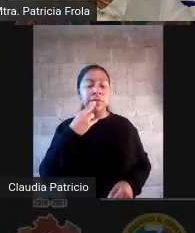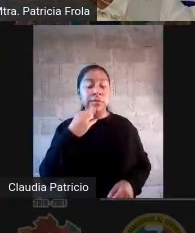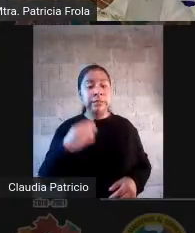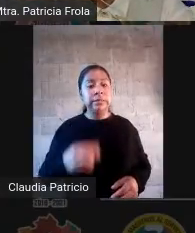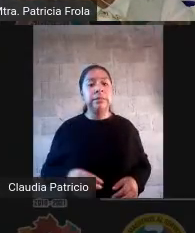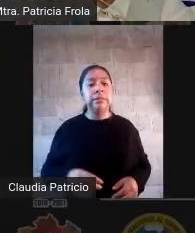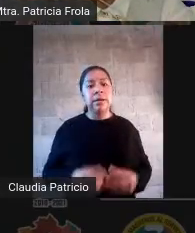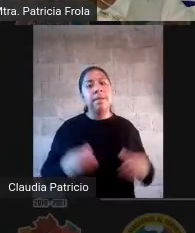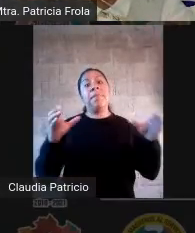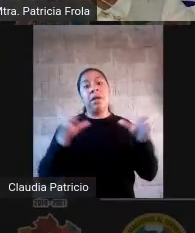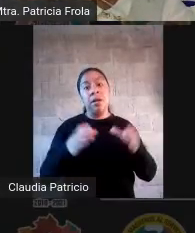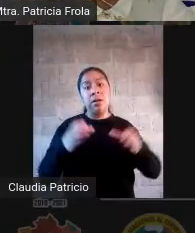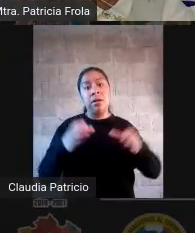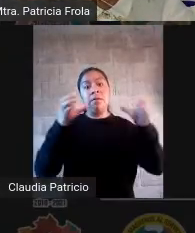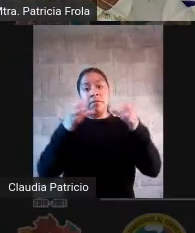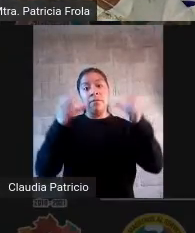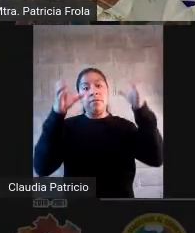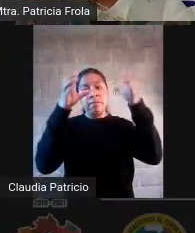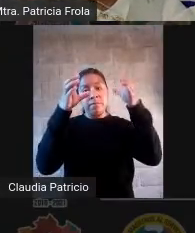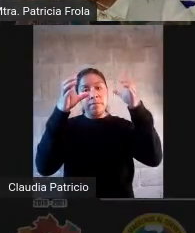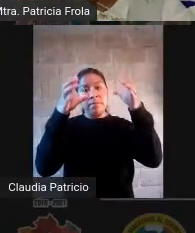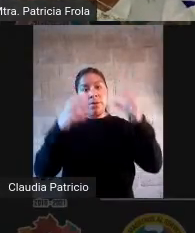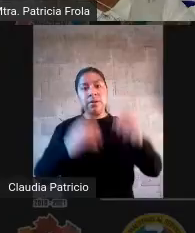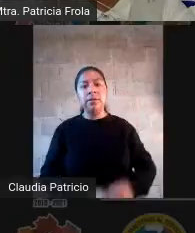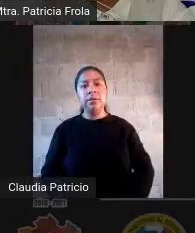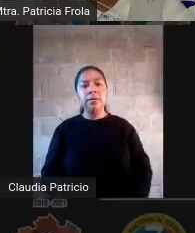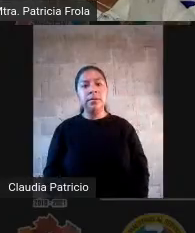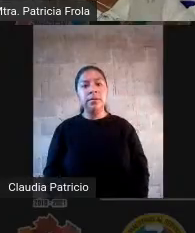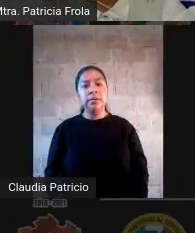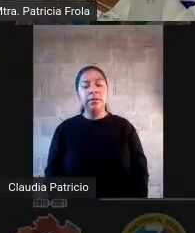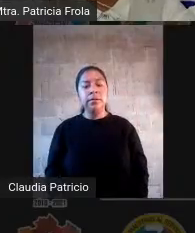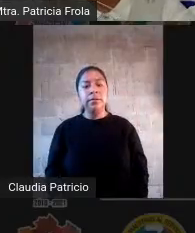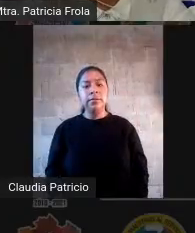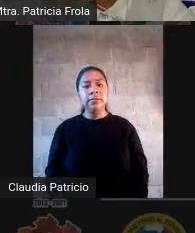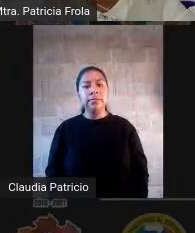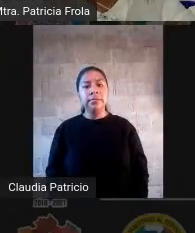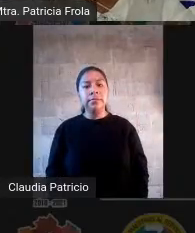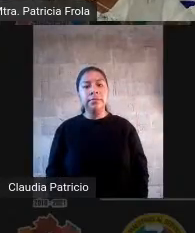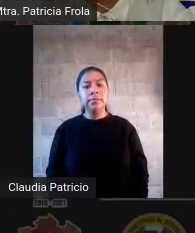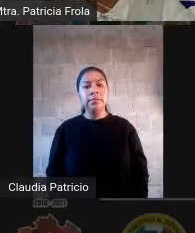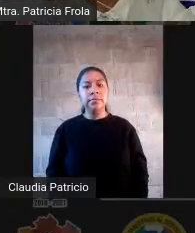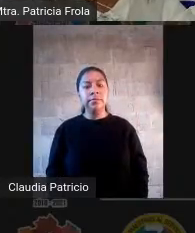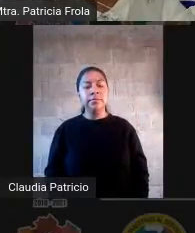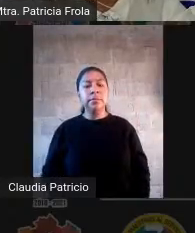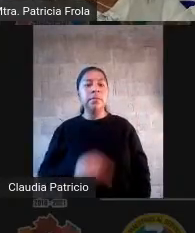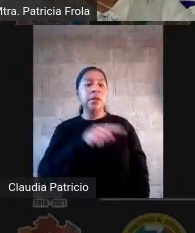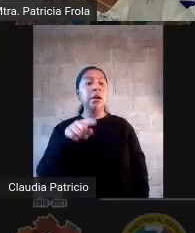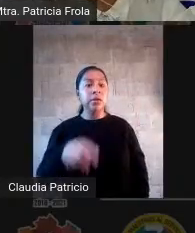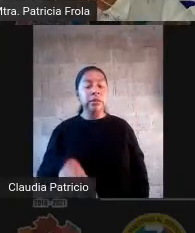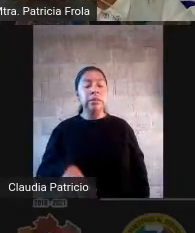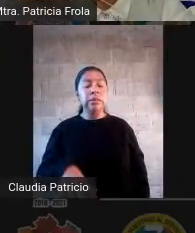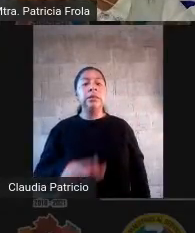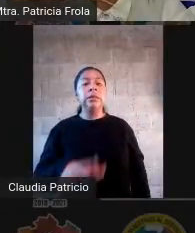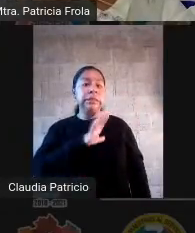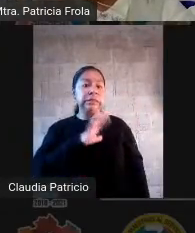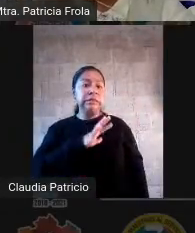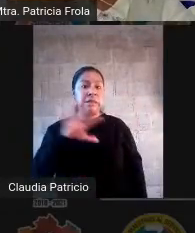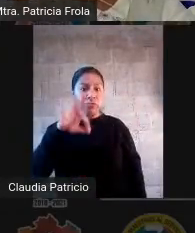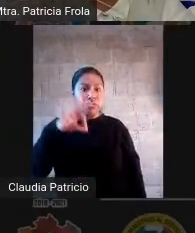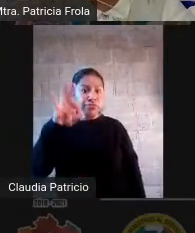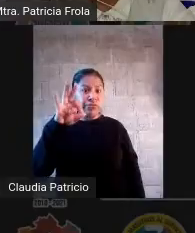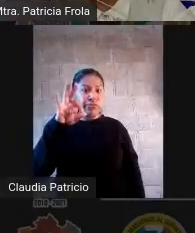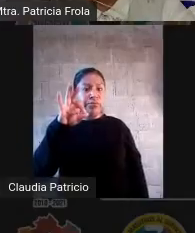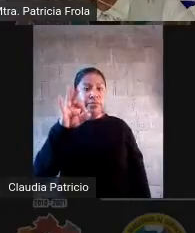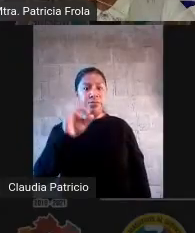ver con calma. Ok. Paso entonces, mientras todos reúnen su, consigan su formato, ayer lo dimos, está en la